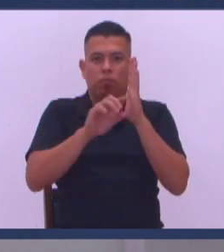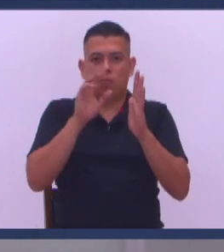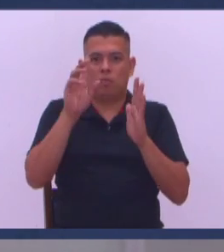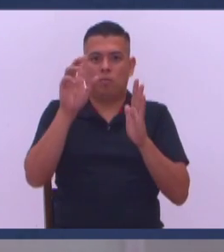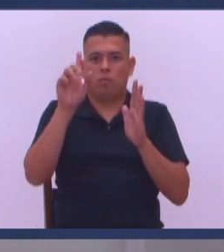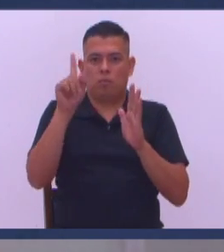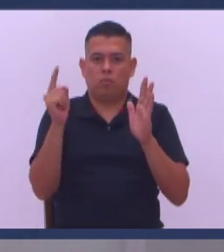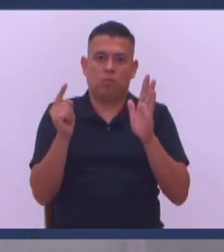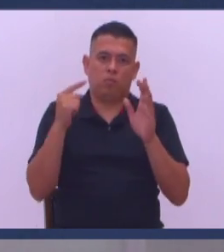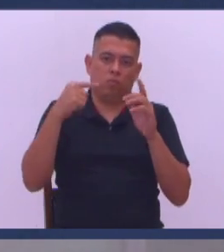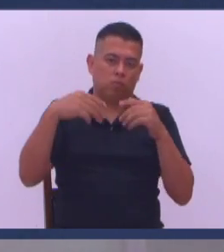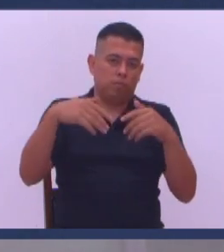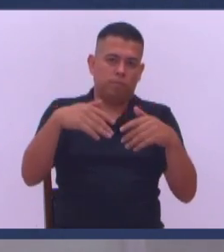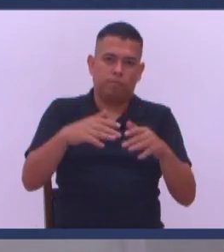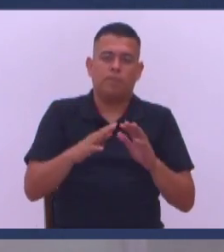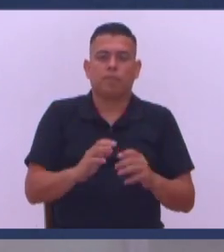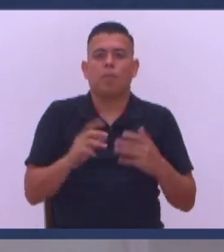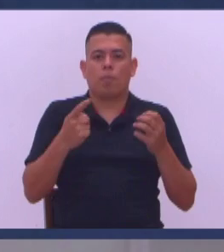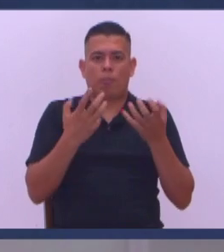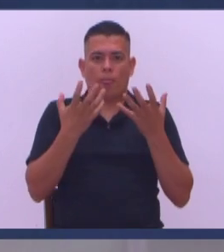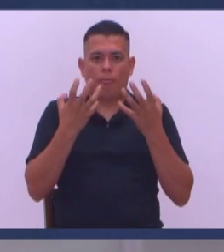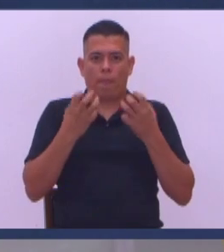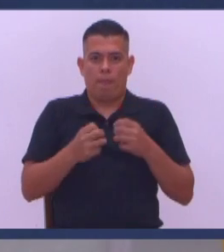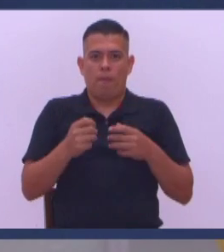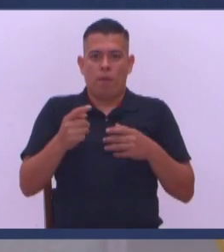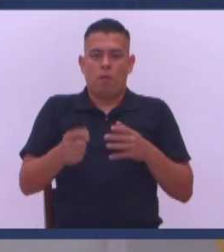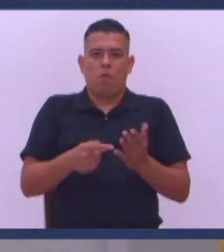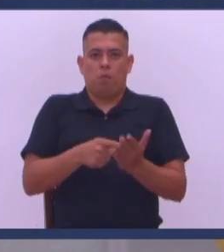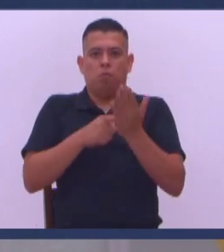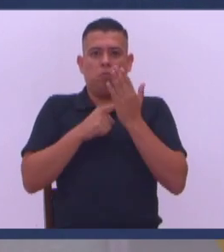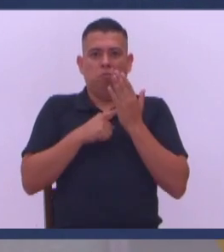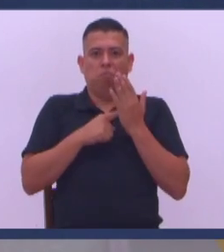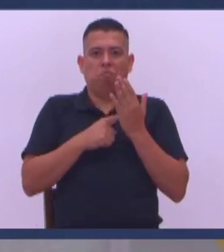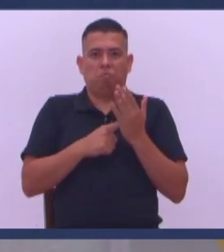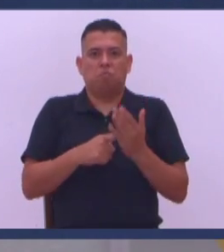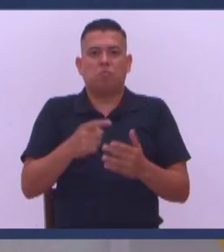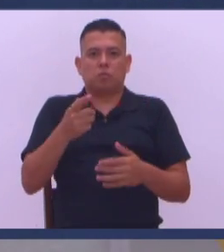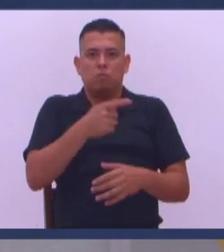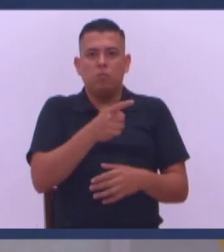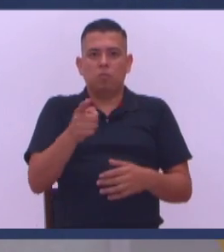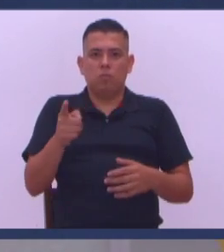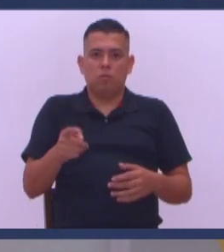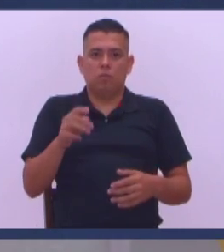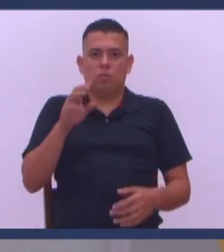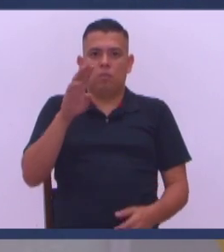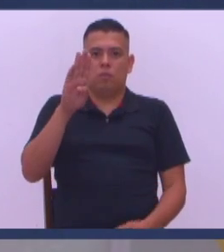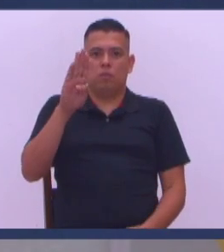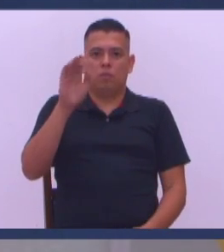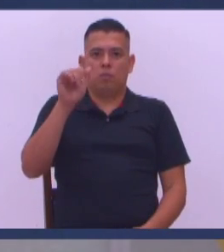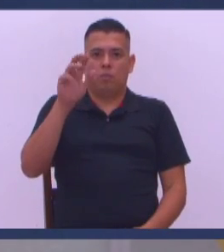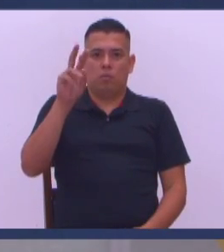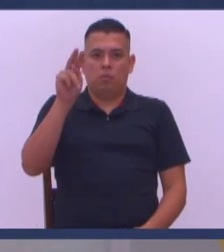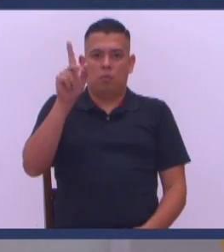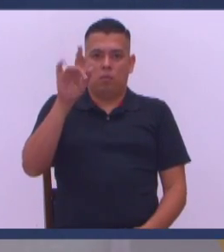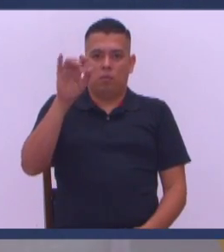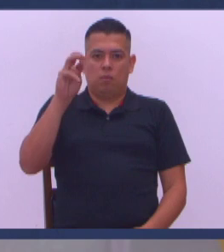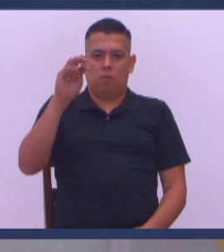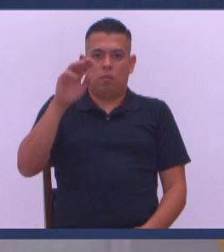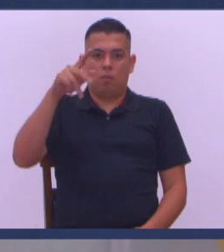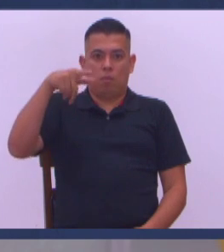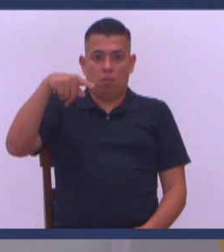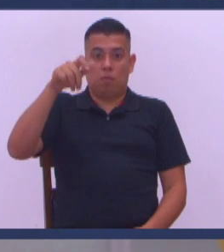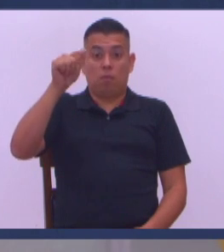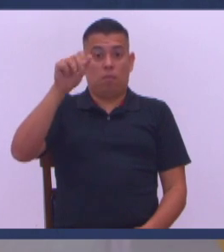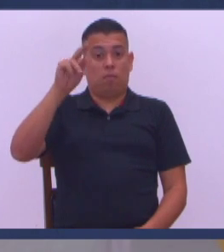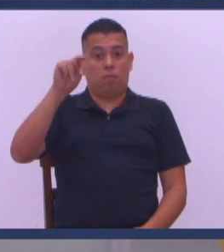versículos del 1 en adelante Y quiero hablar de las lecciones, lecciones de una pandemia, lecciones de una pandemia